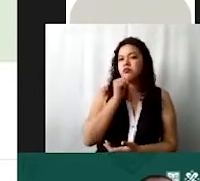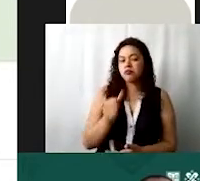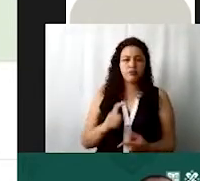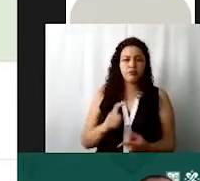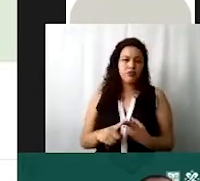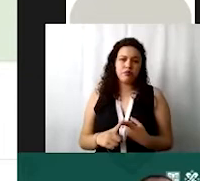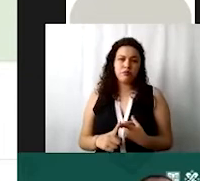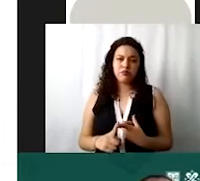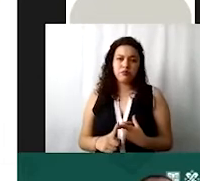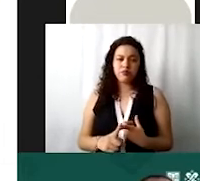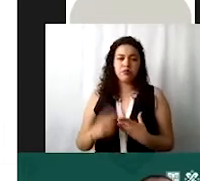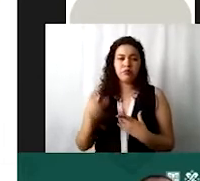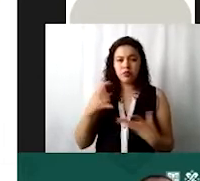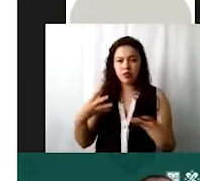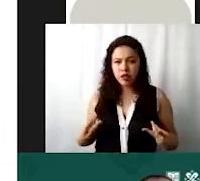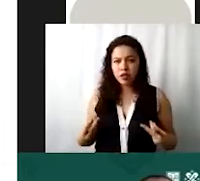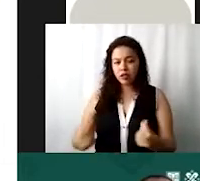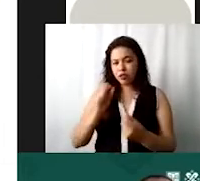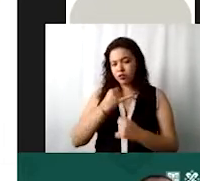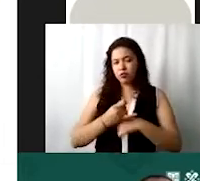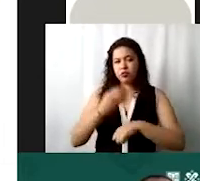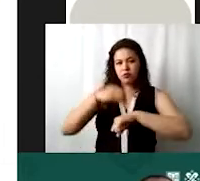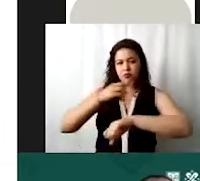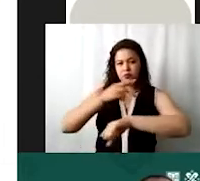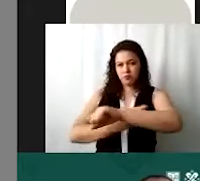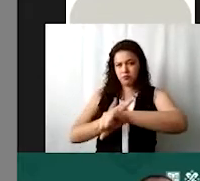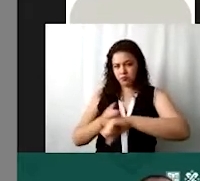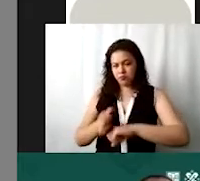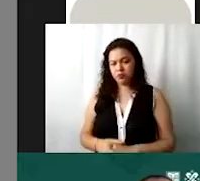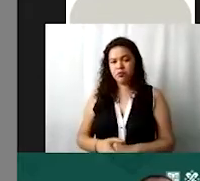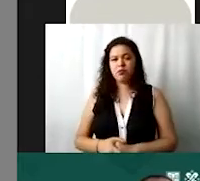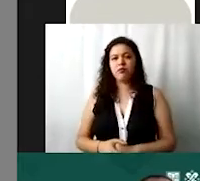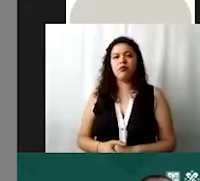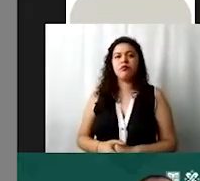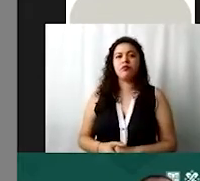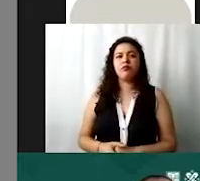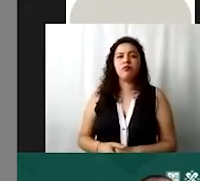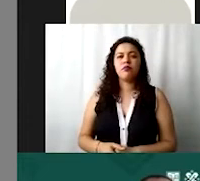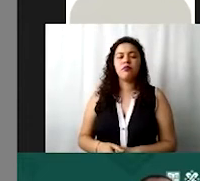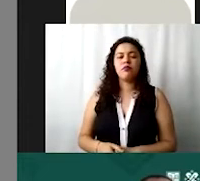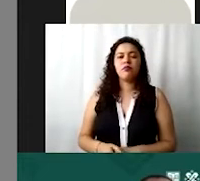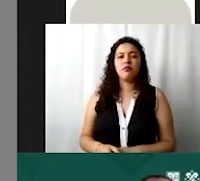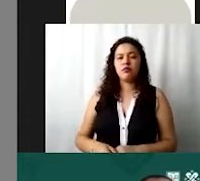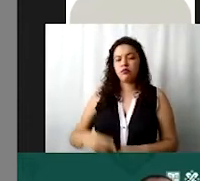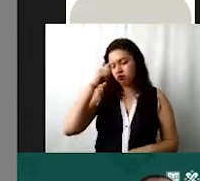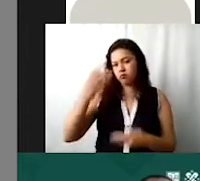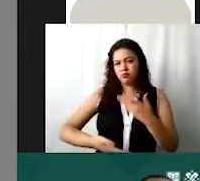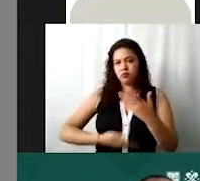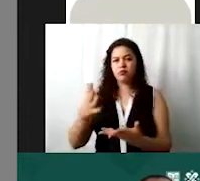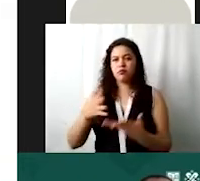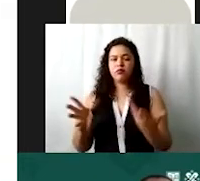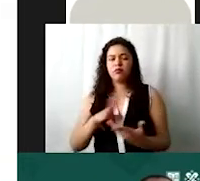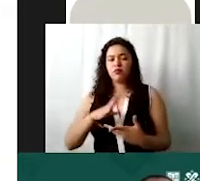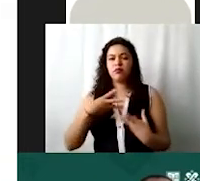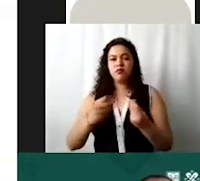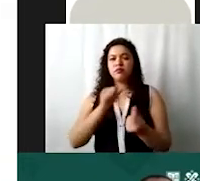tuvieran algún gasto, pues también lo registran. Si el otorgar ese servicio no le genera ahí ningún gasto,